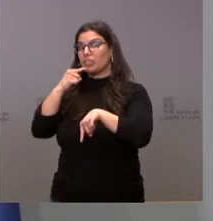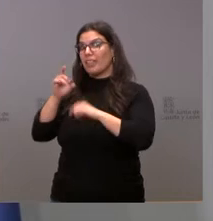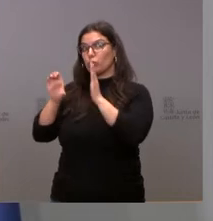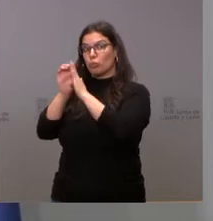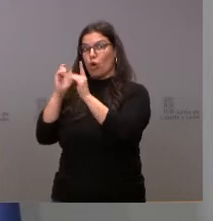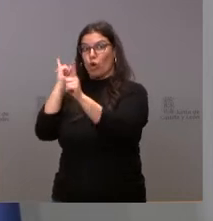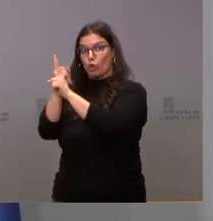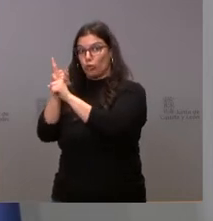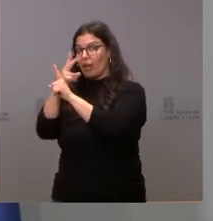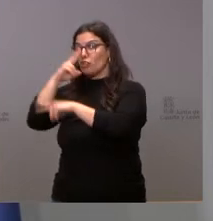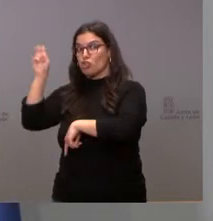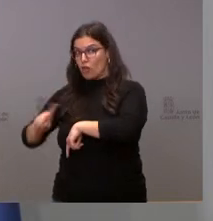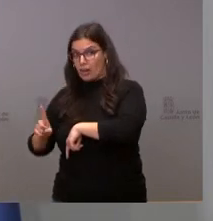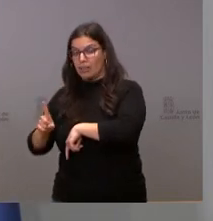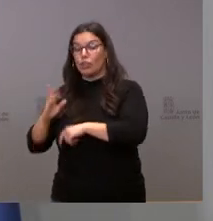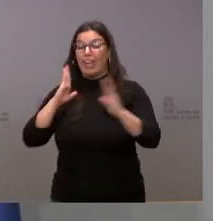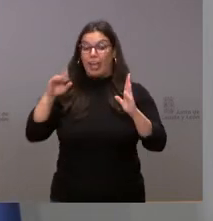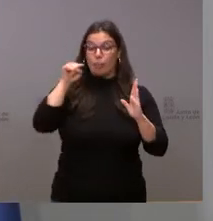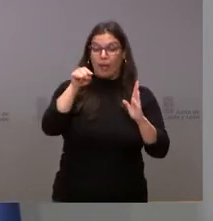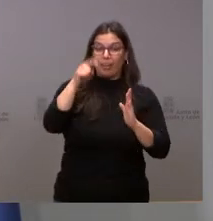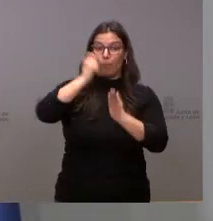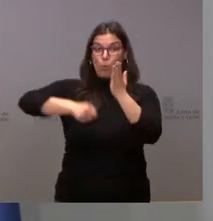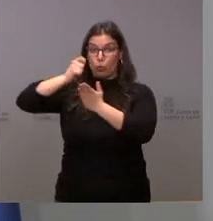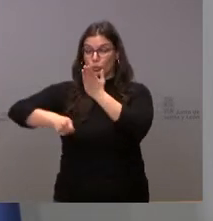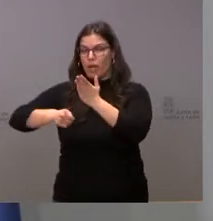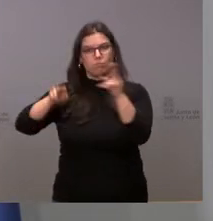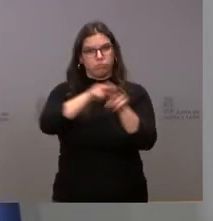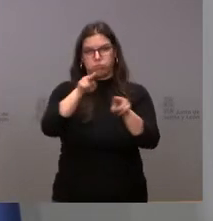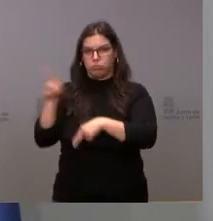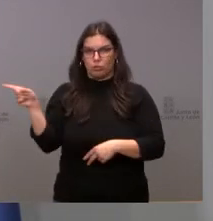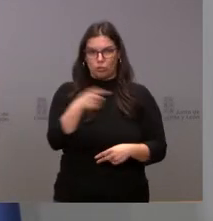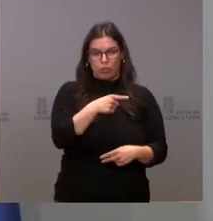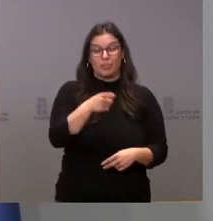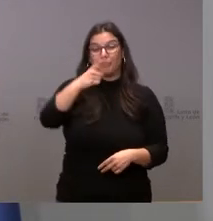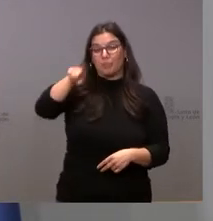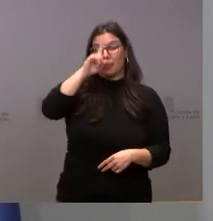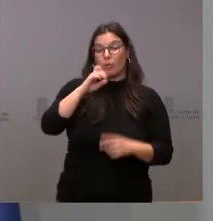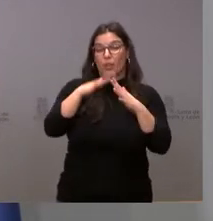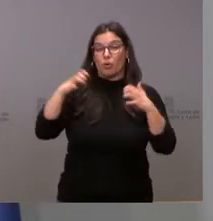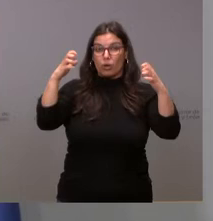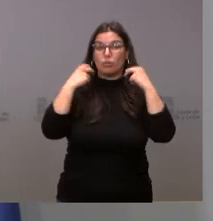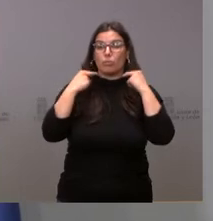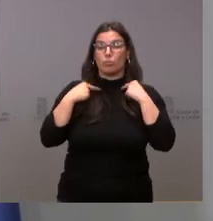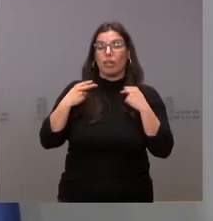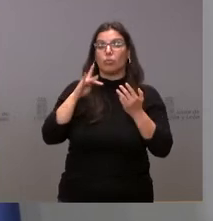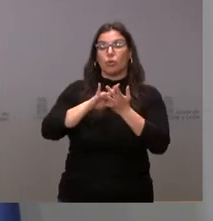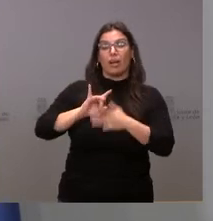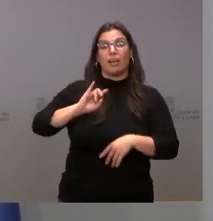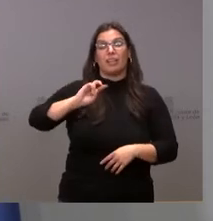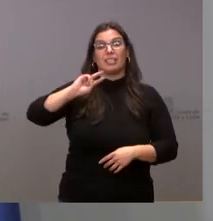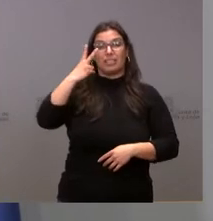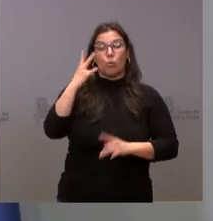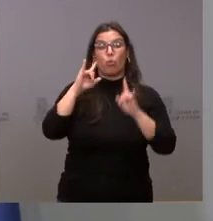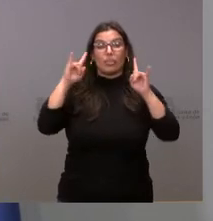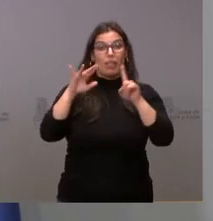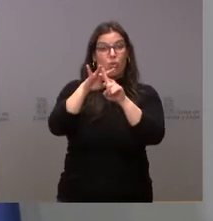Recordarán ustedes que el Gobierno de España aprobó en aquel momento, en el trámite parlamentario del Congreso de los Diputados, un estado de alarma, en este caso el